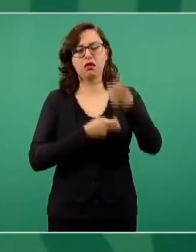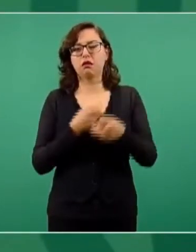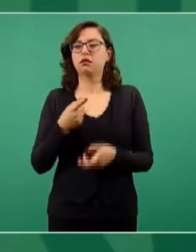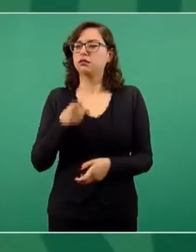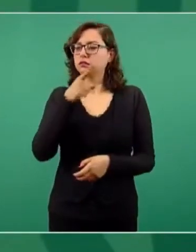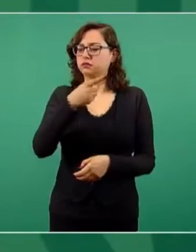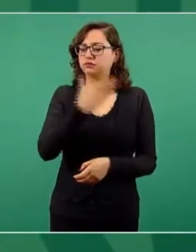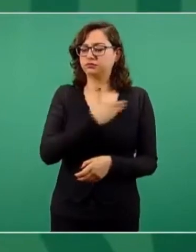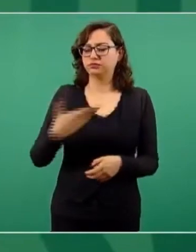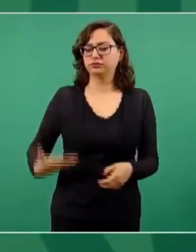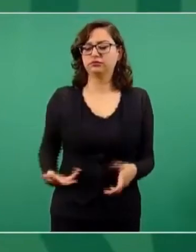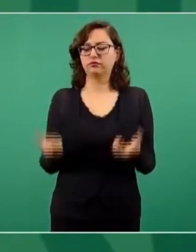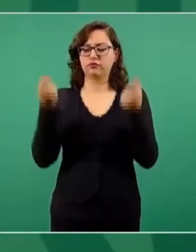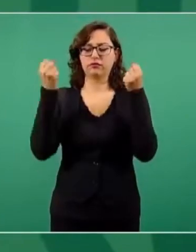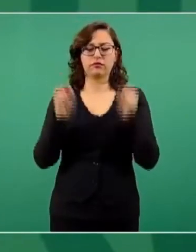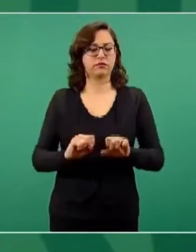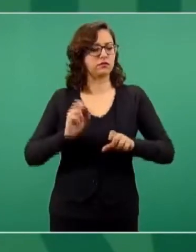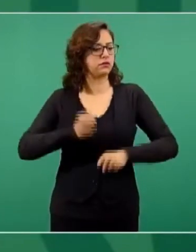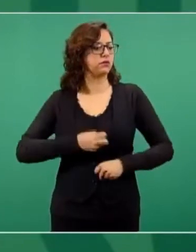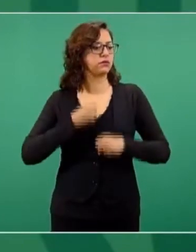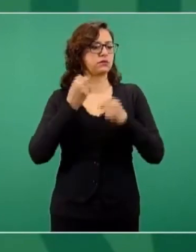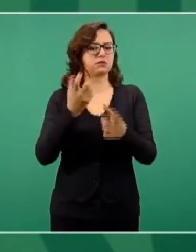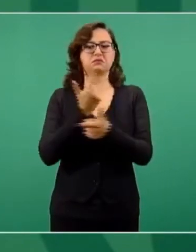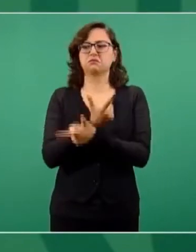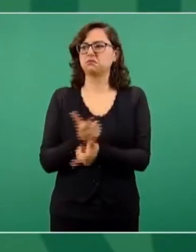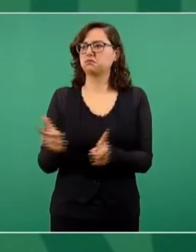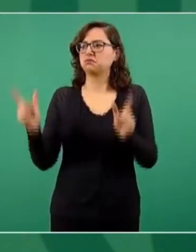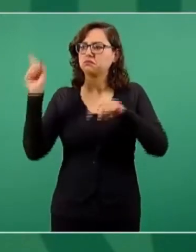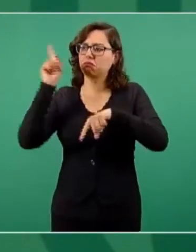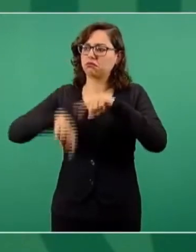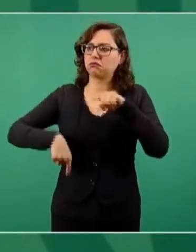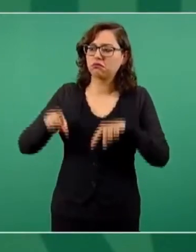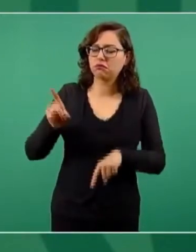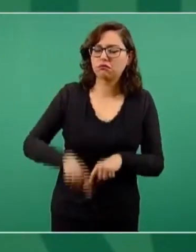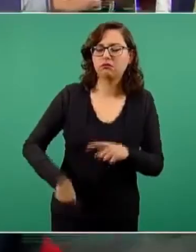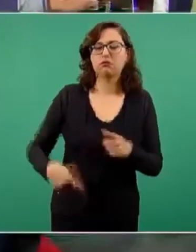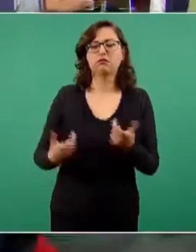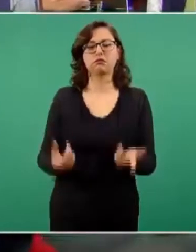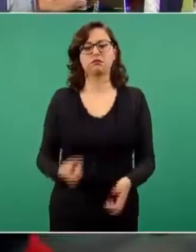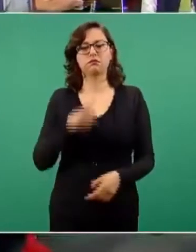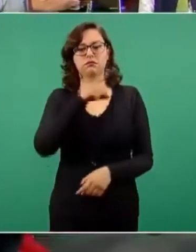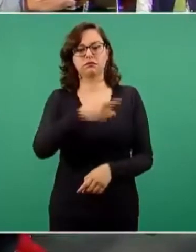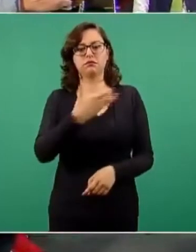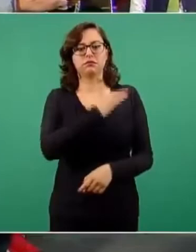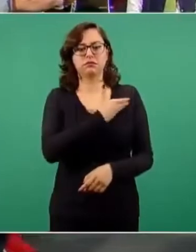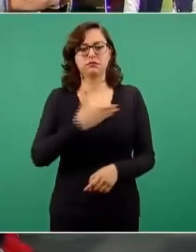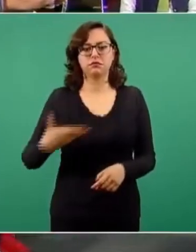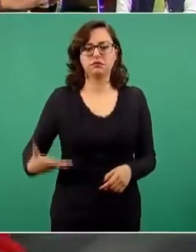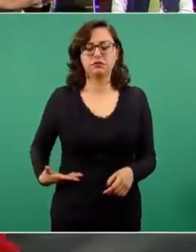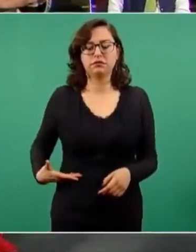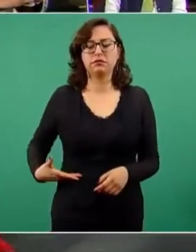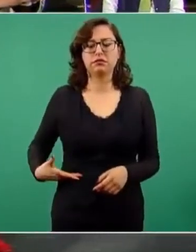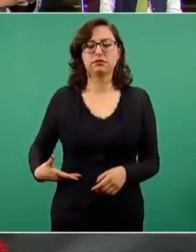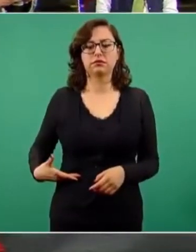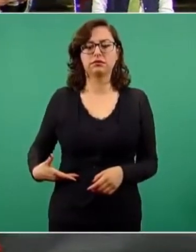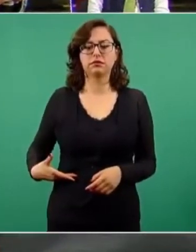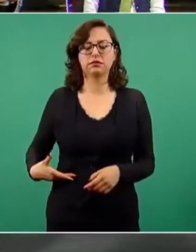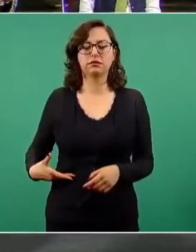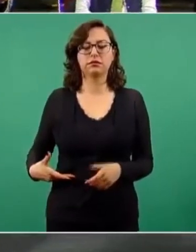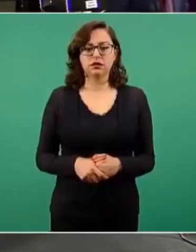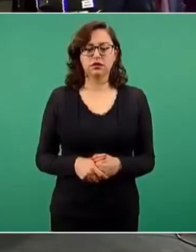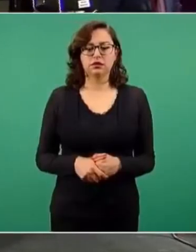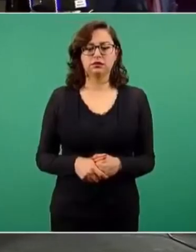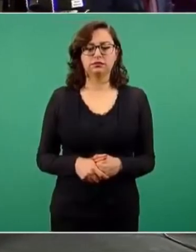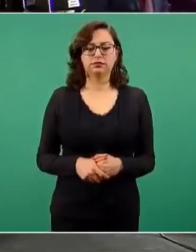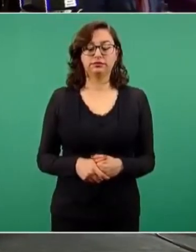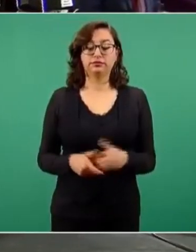limita la libertad de expresión, el presidente de México es como no sé quién,